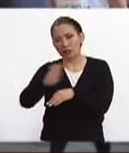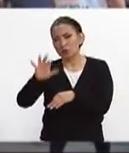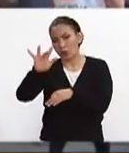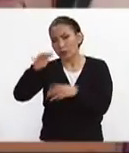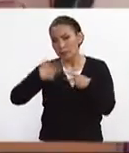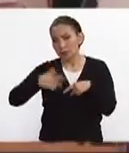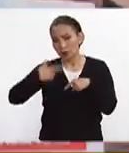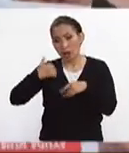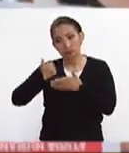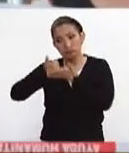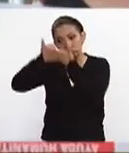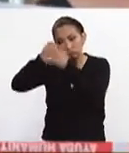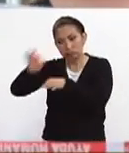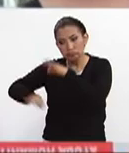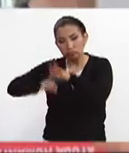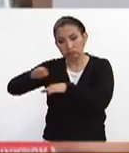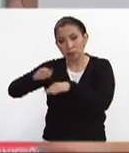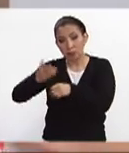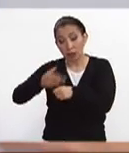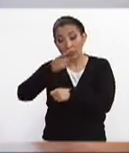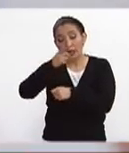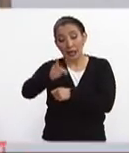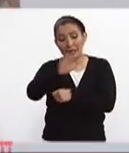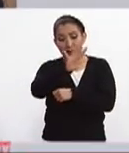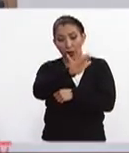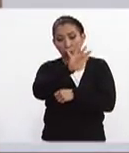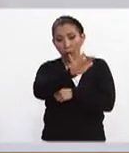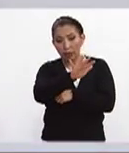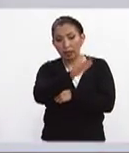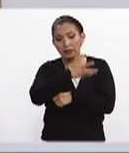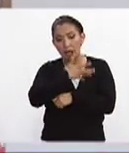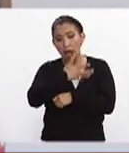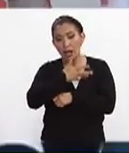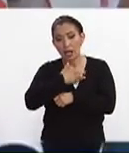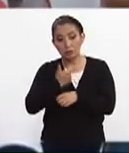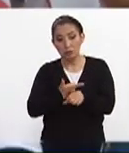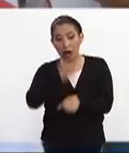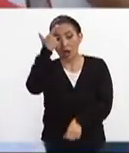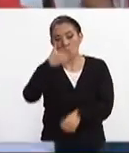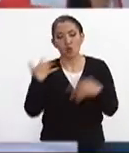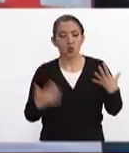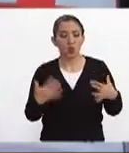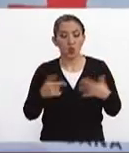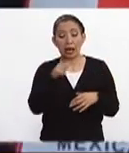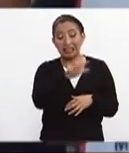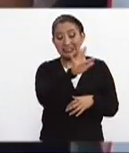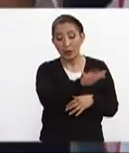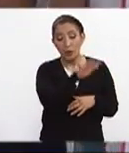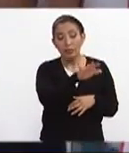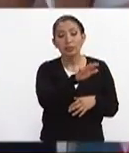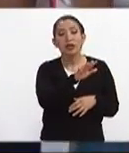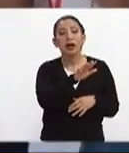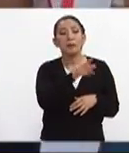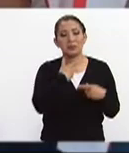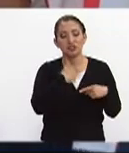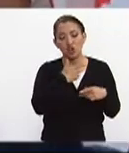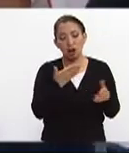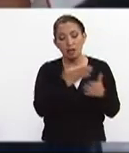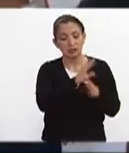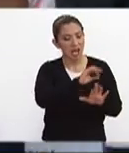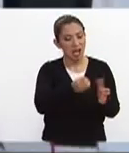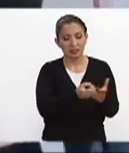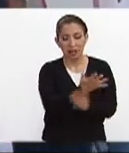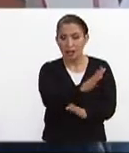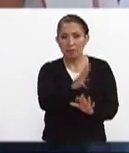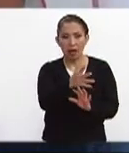personas de las cuales te puedo decir que 50 tenían lesiones mayores de esas 50 hemos ya dado de